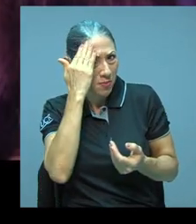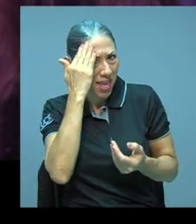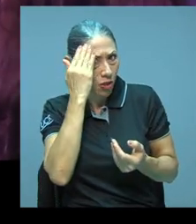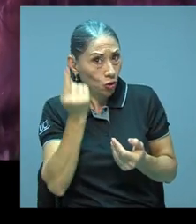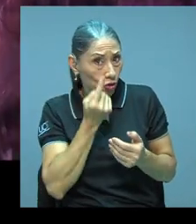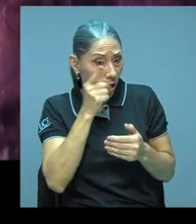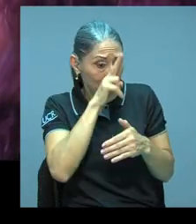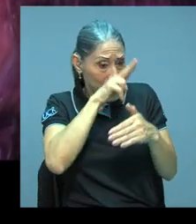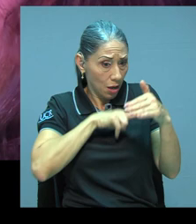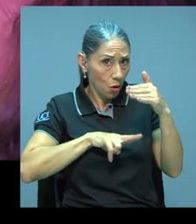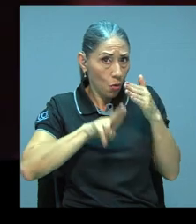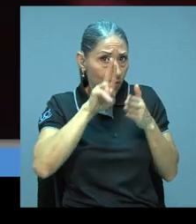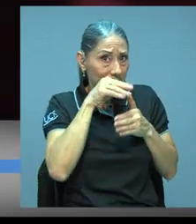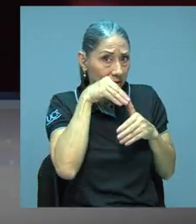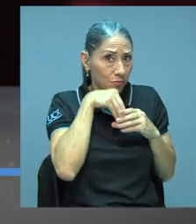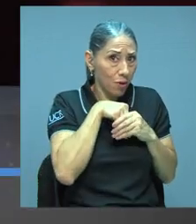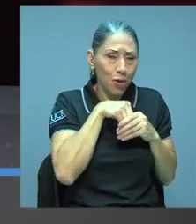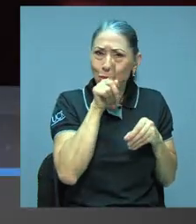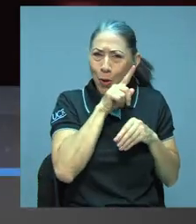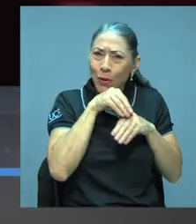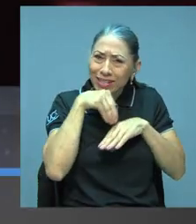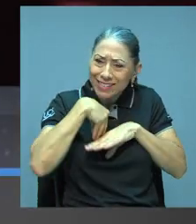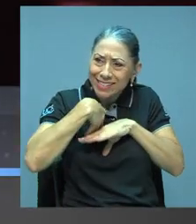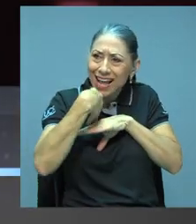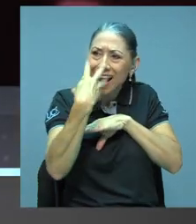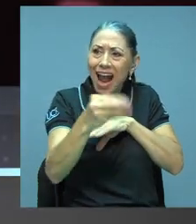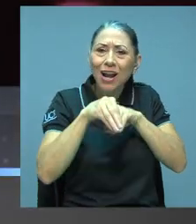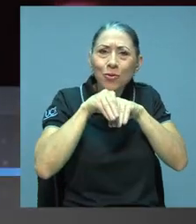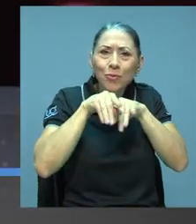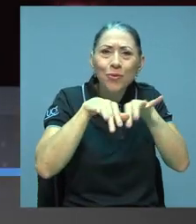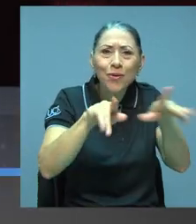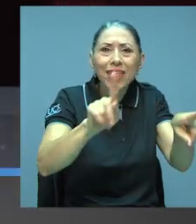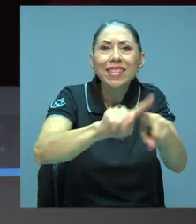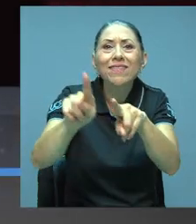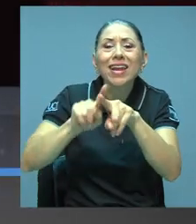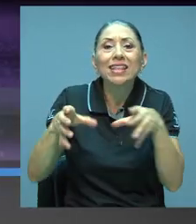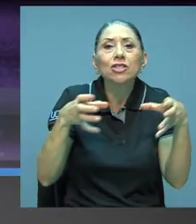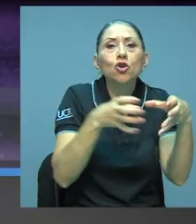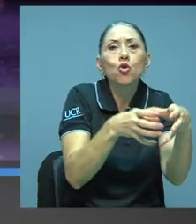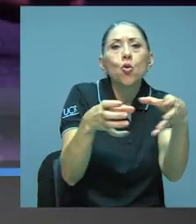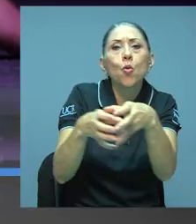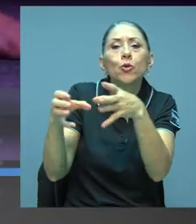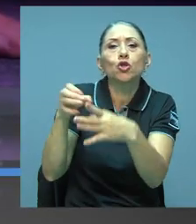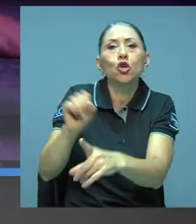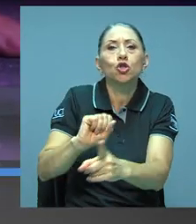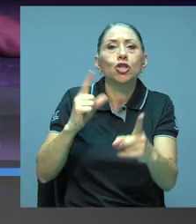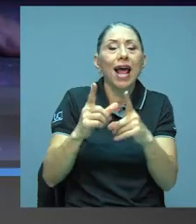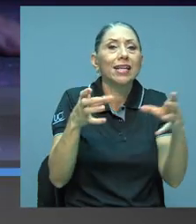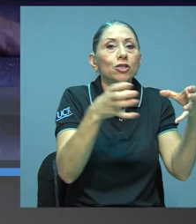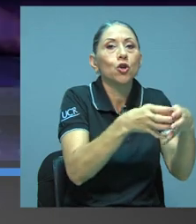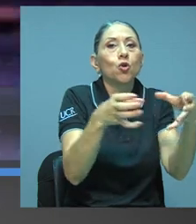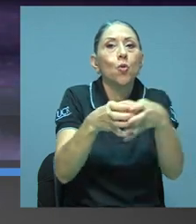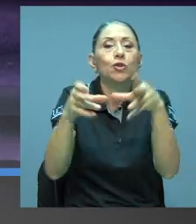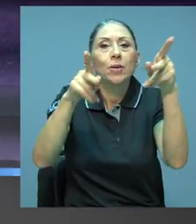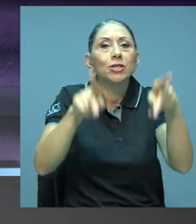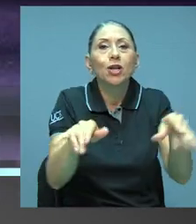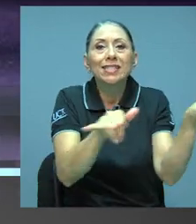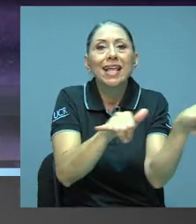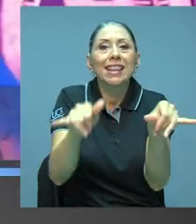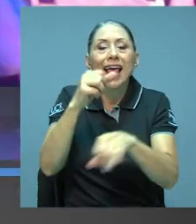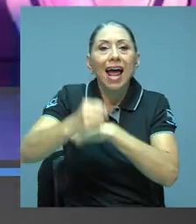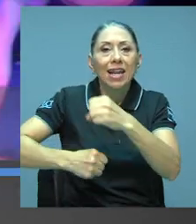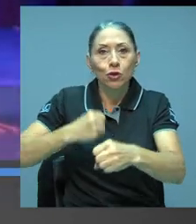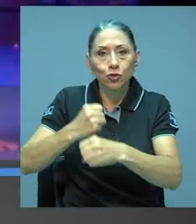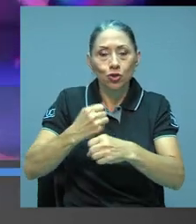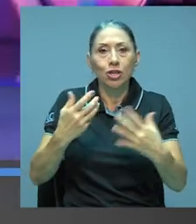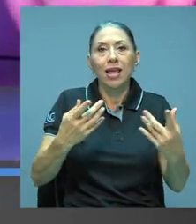conocimiento de la academia y compartirlo con las comunidades, con los diferentes grupos sociales, etarios y demás. Y a raíz de la pandemia, ustedes tuvieron que